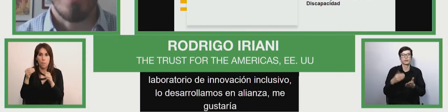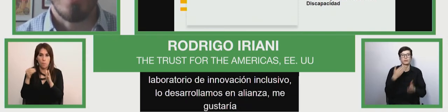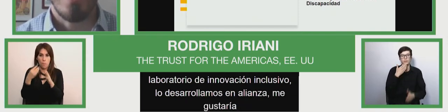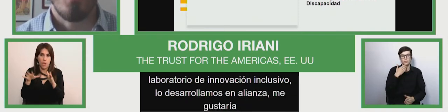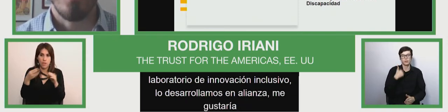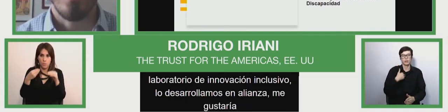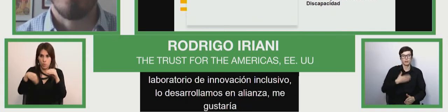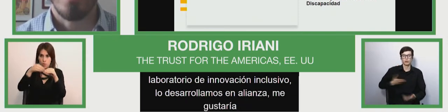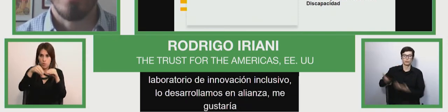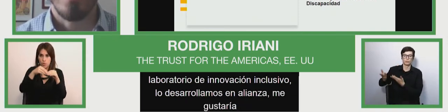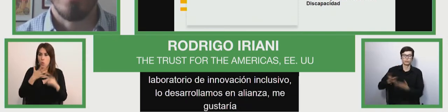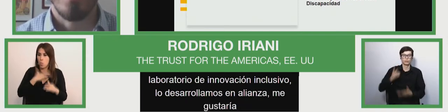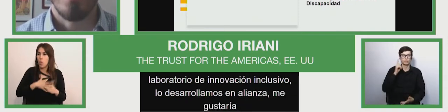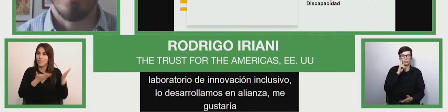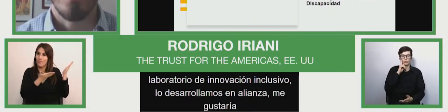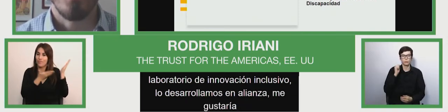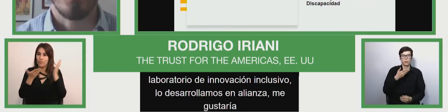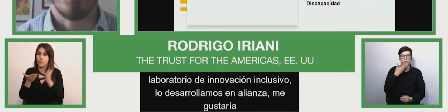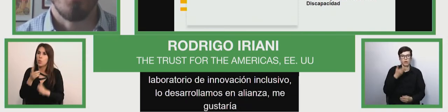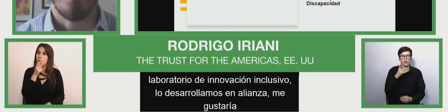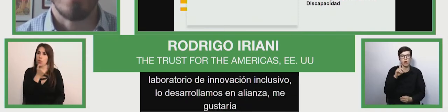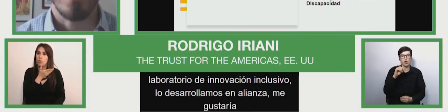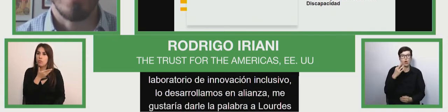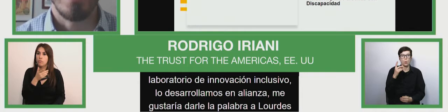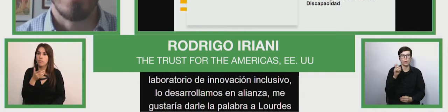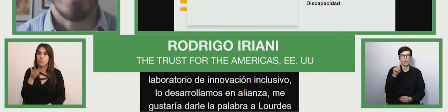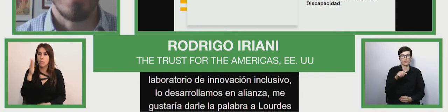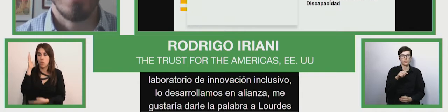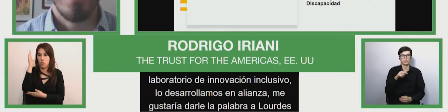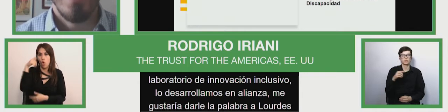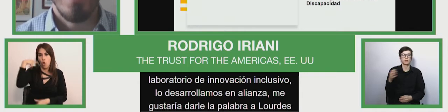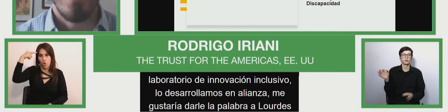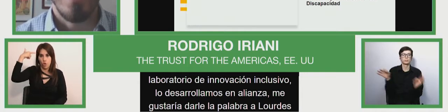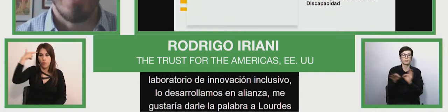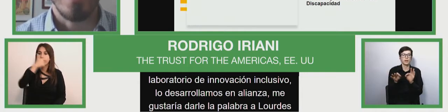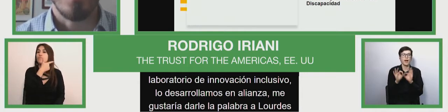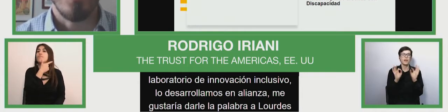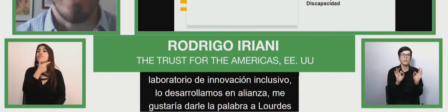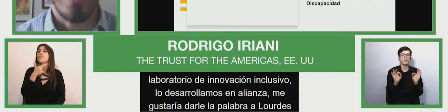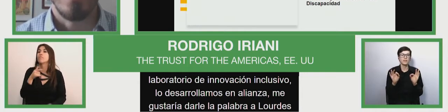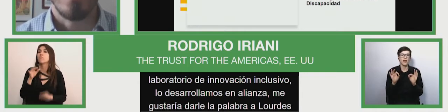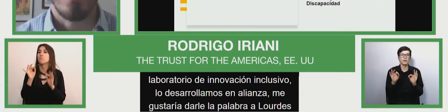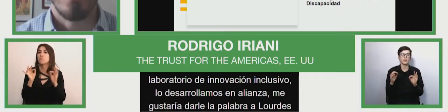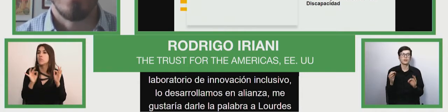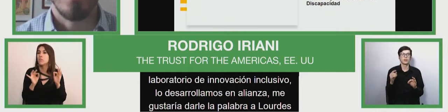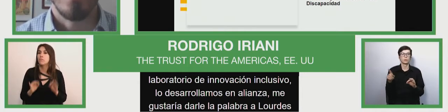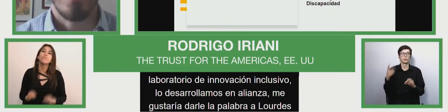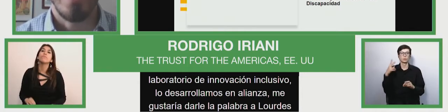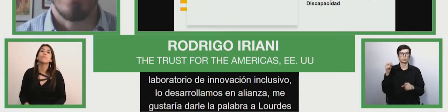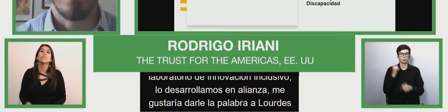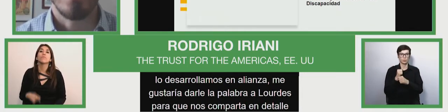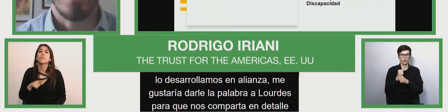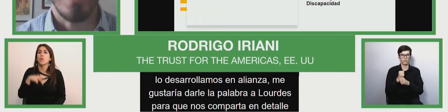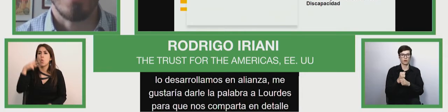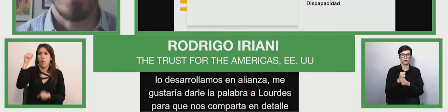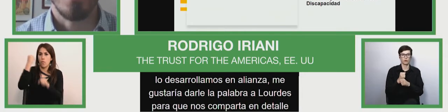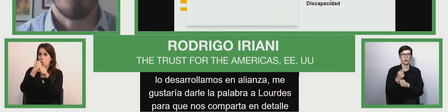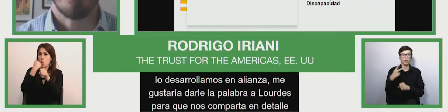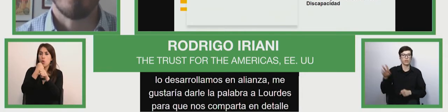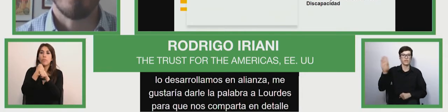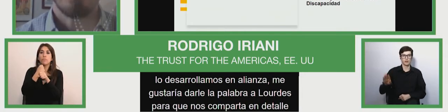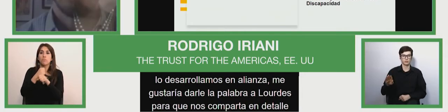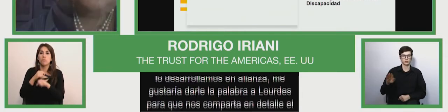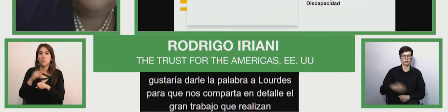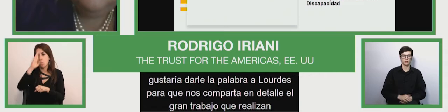la palabra a Lourdes para que nos comparta en detalle el gran trabajo que realizan ahí en Santa Catarina.